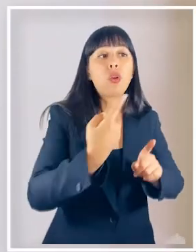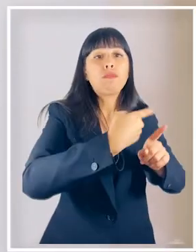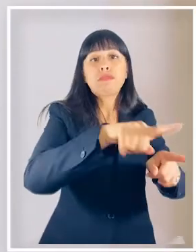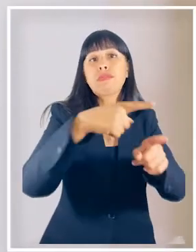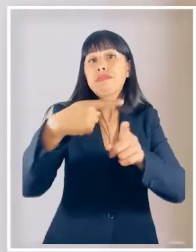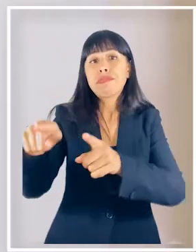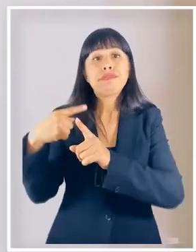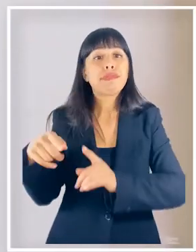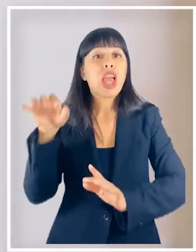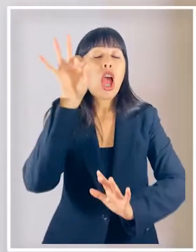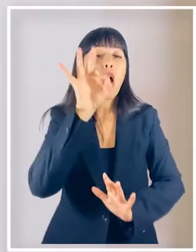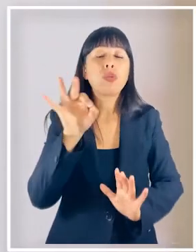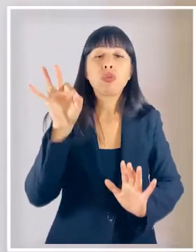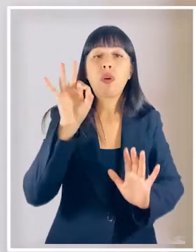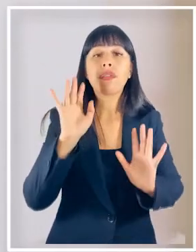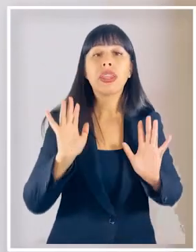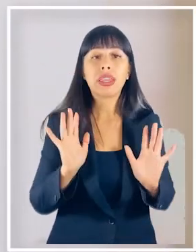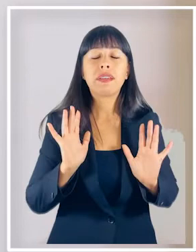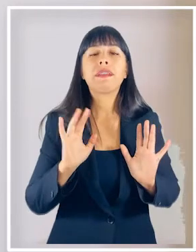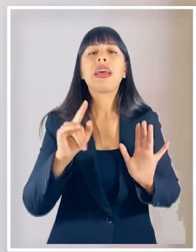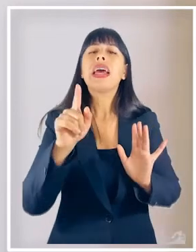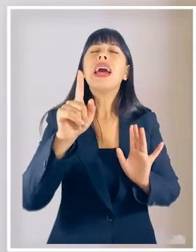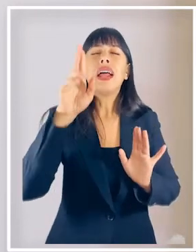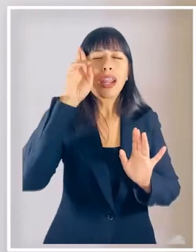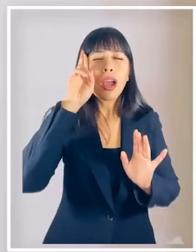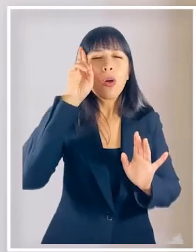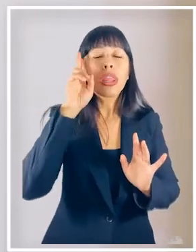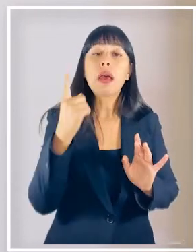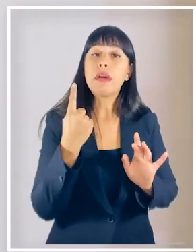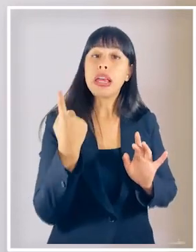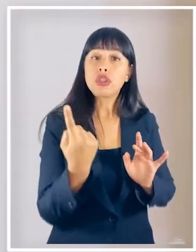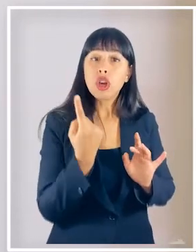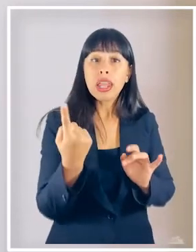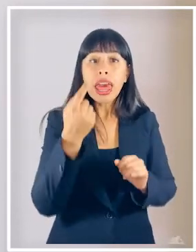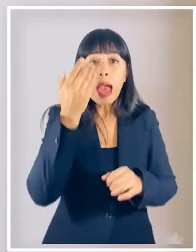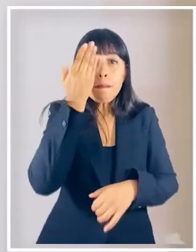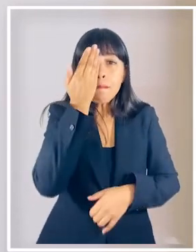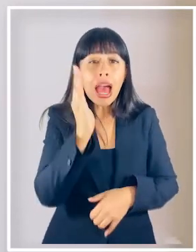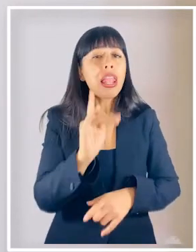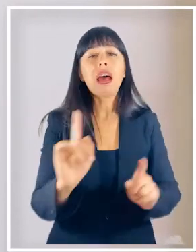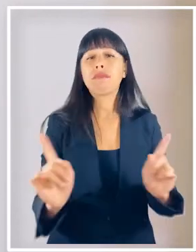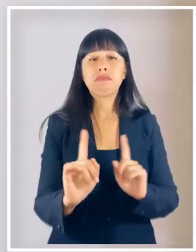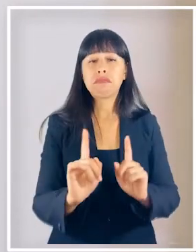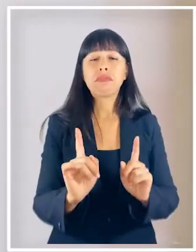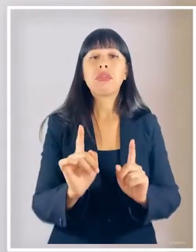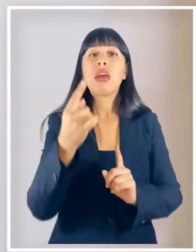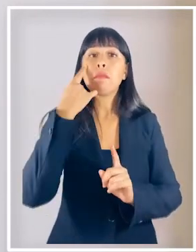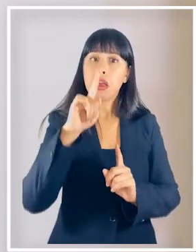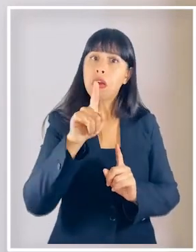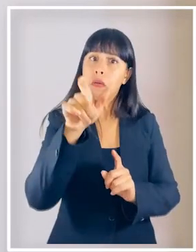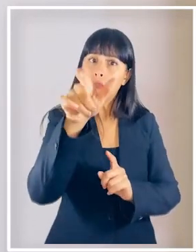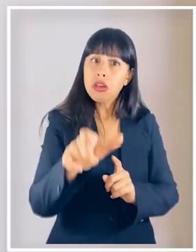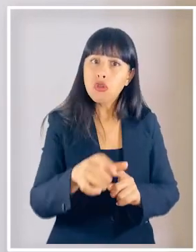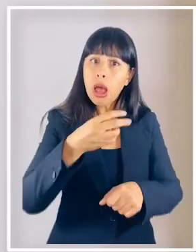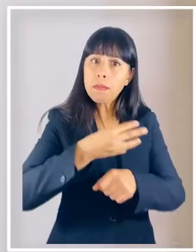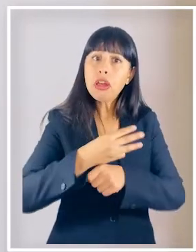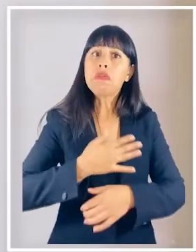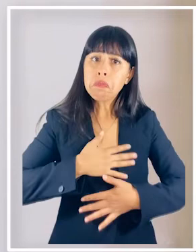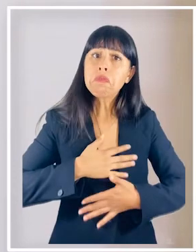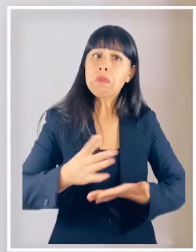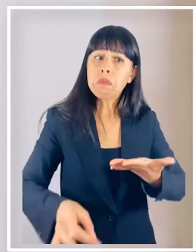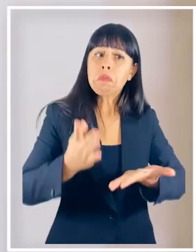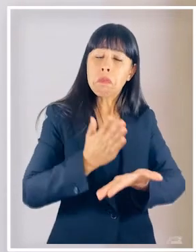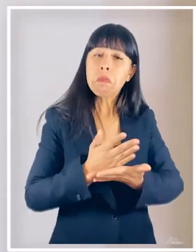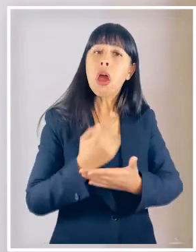o subjetiva recordemos la soledad la no es mala per se y si una persona mayor decide vivir